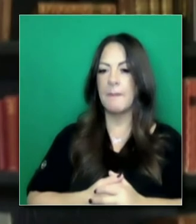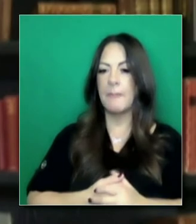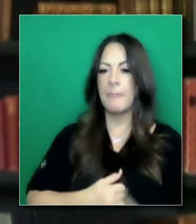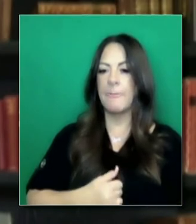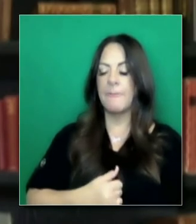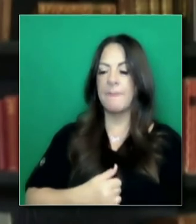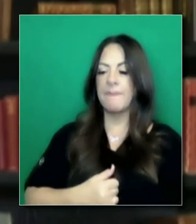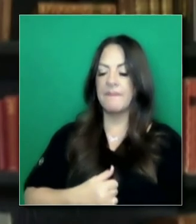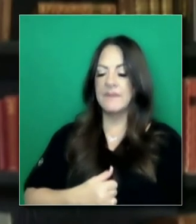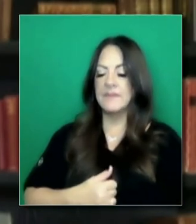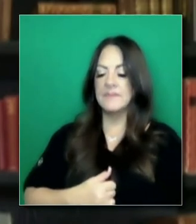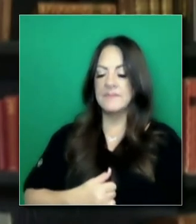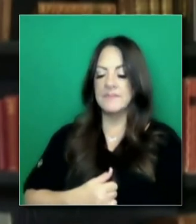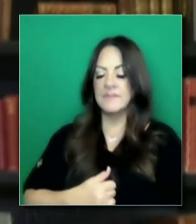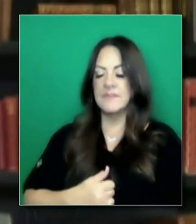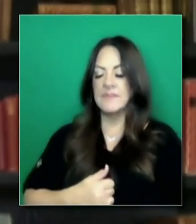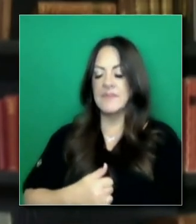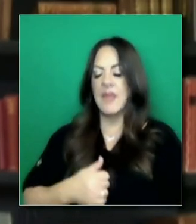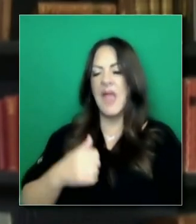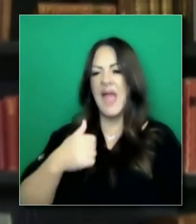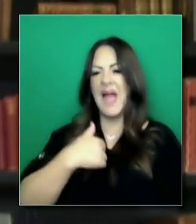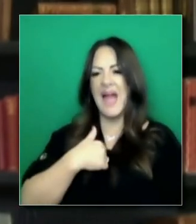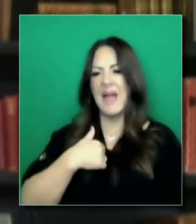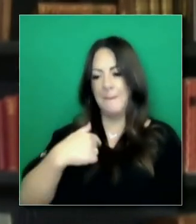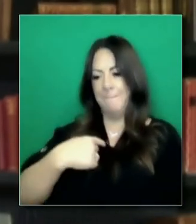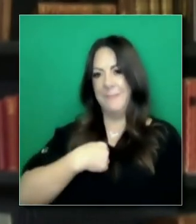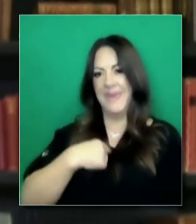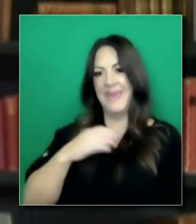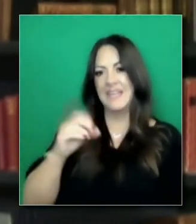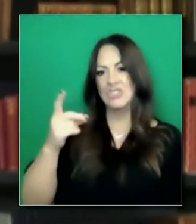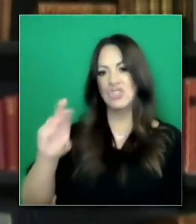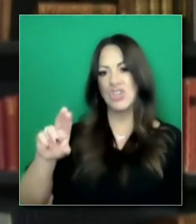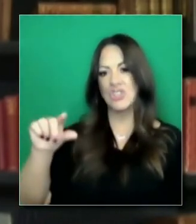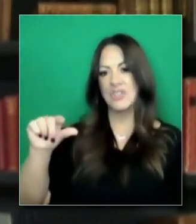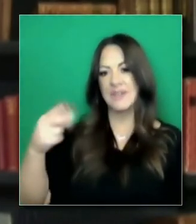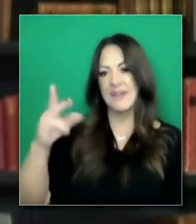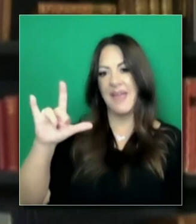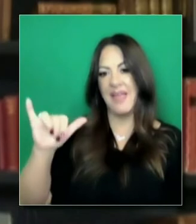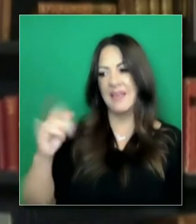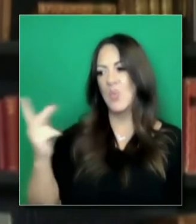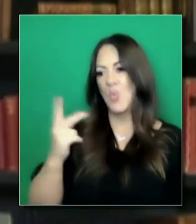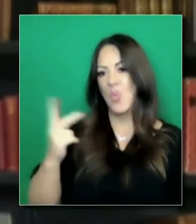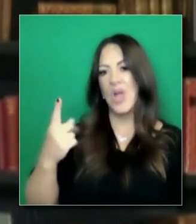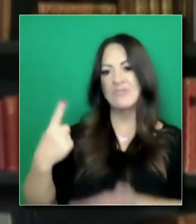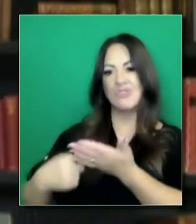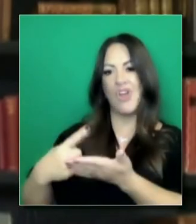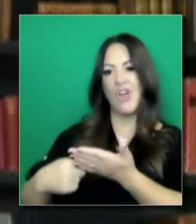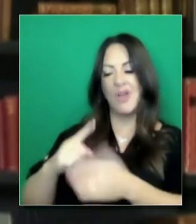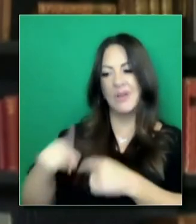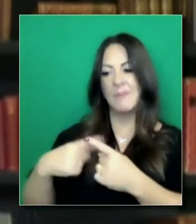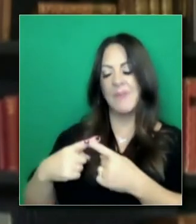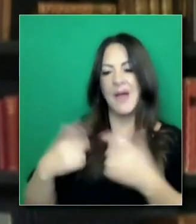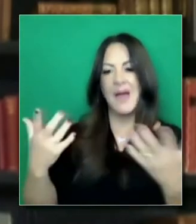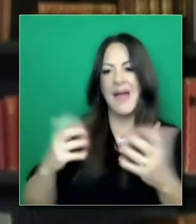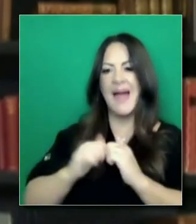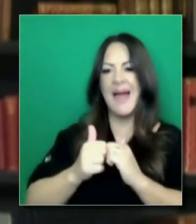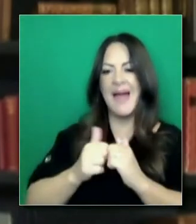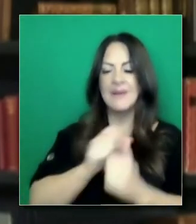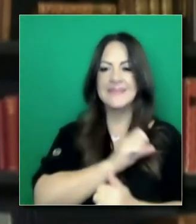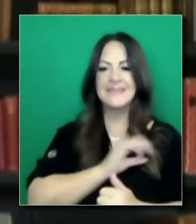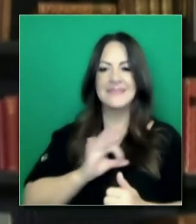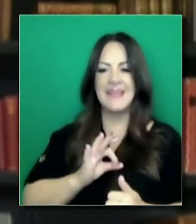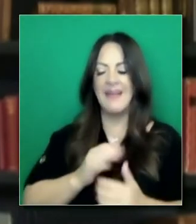yo tal vez no debería ser el que hace las preguntas, pero hemos tenido unas cuantas preguntas en cuanto al personal,